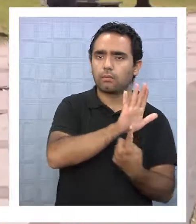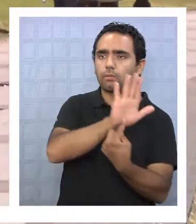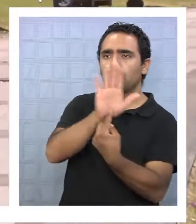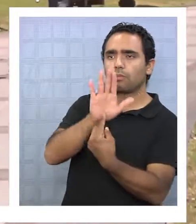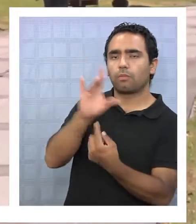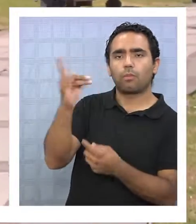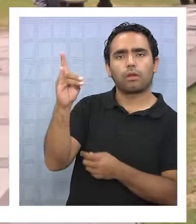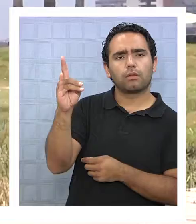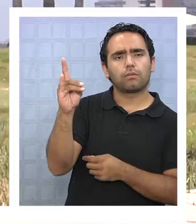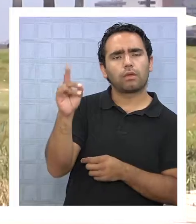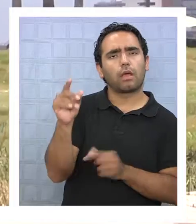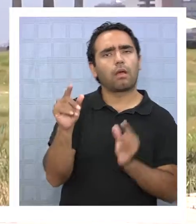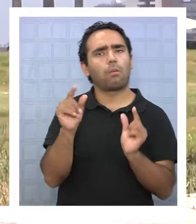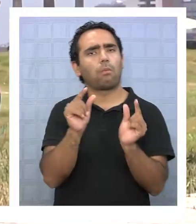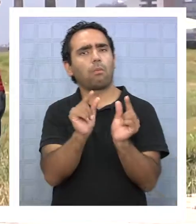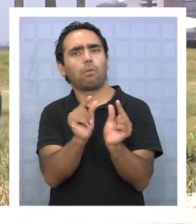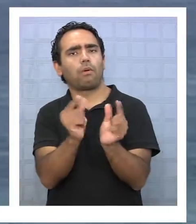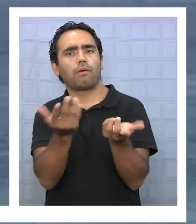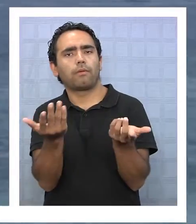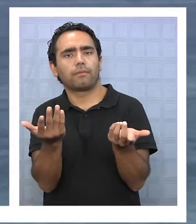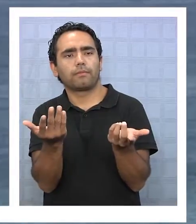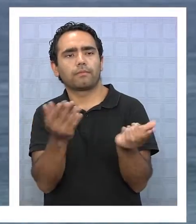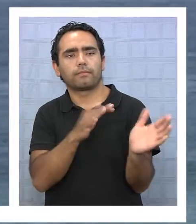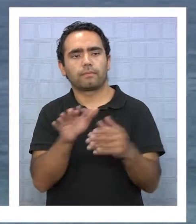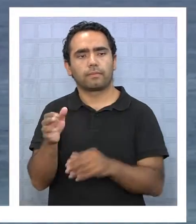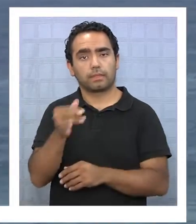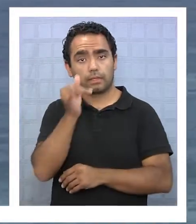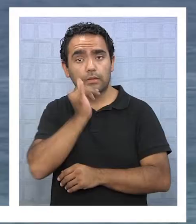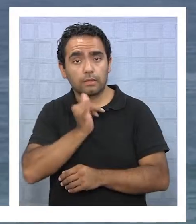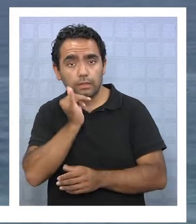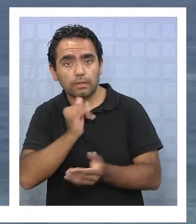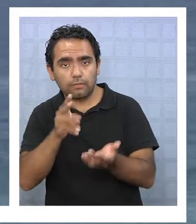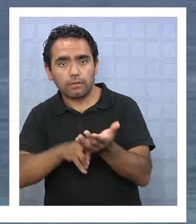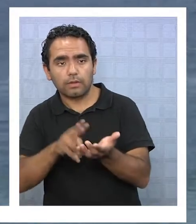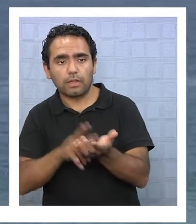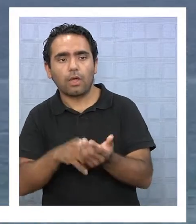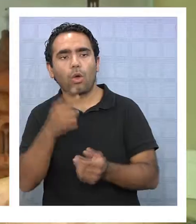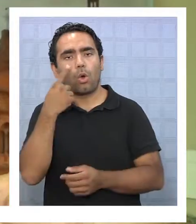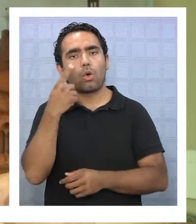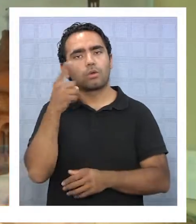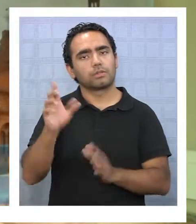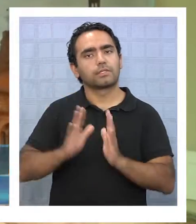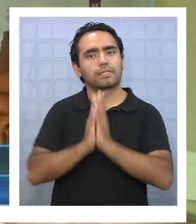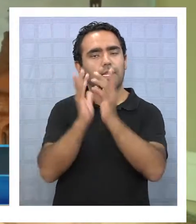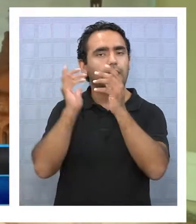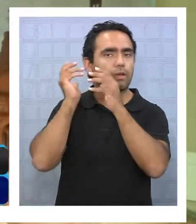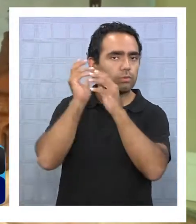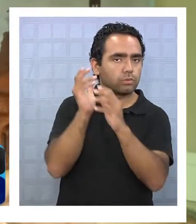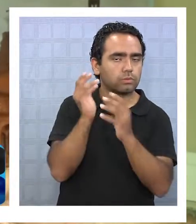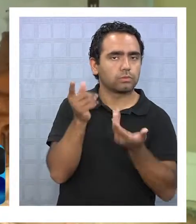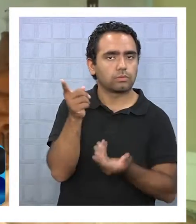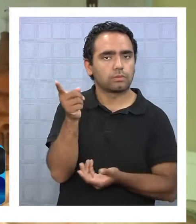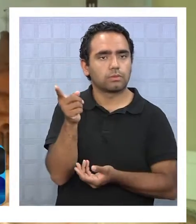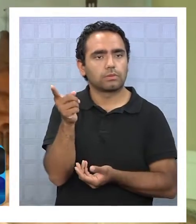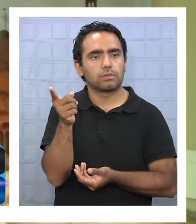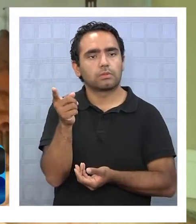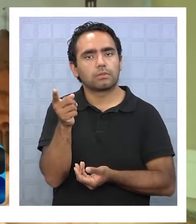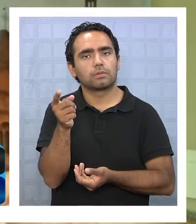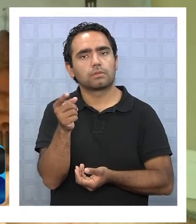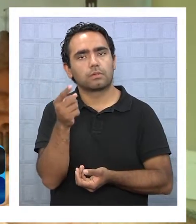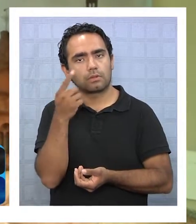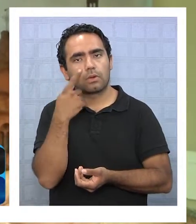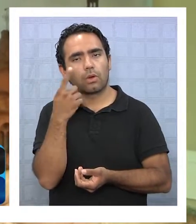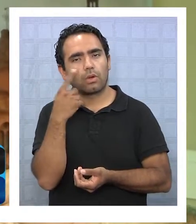turístico en Bolivia no goza de la misma popularidad. Iquique la verdad es muy conocido en Santa Cruz, sí, es un